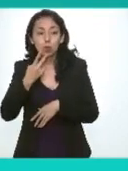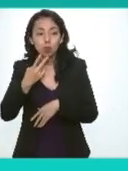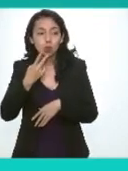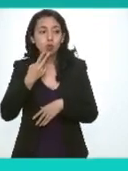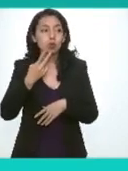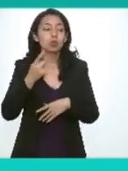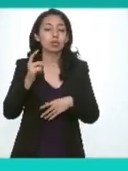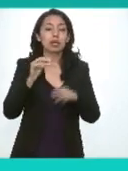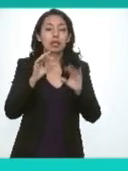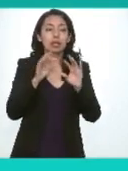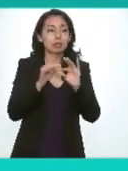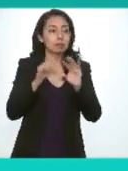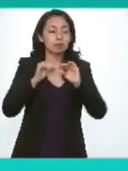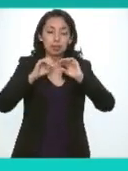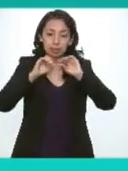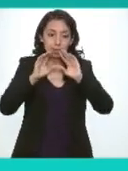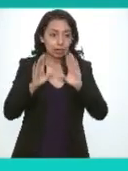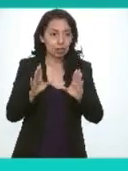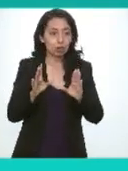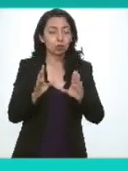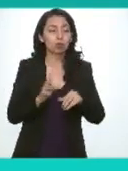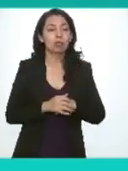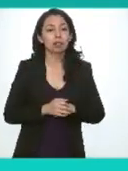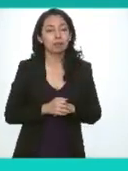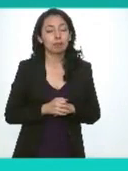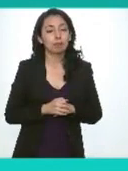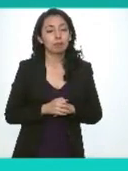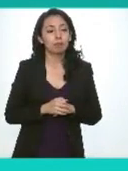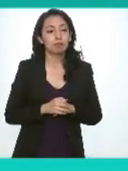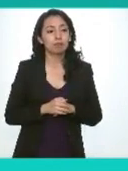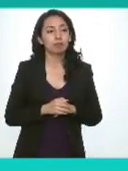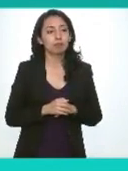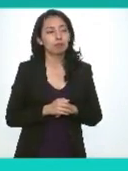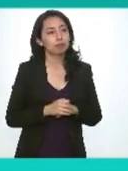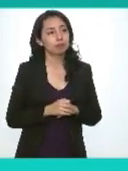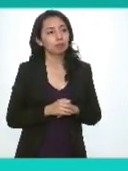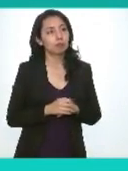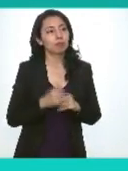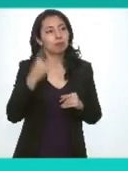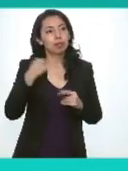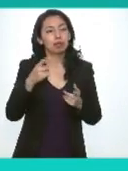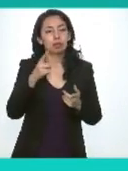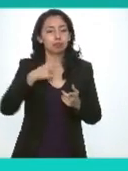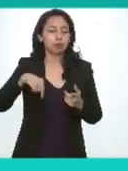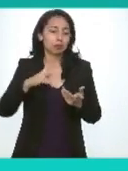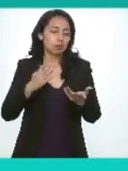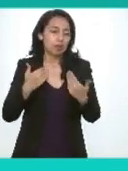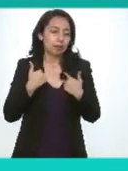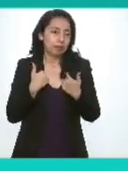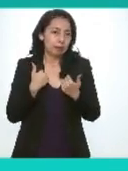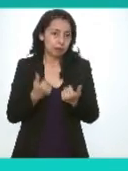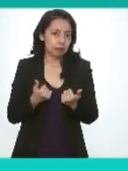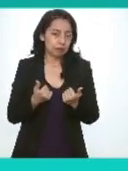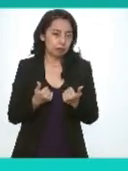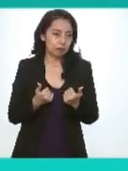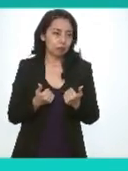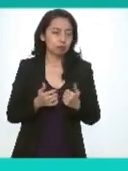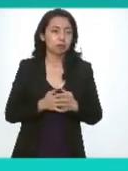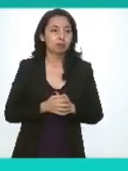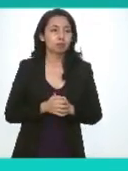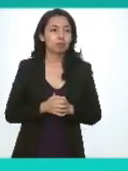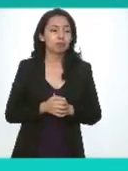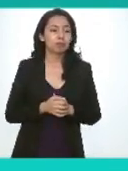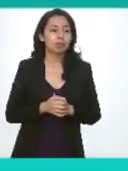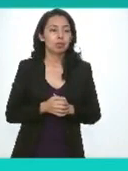neutro y que hace de alguna manera comprensible cualquiera de los géneros